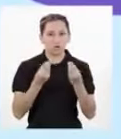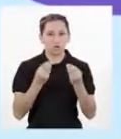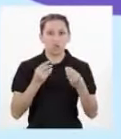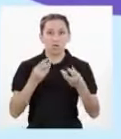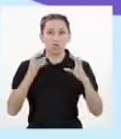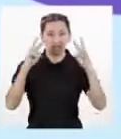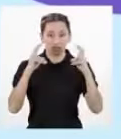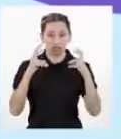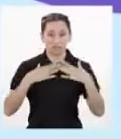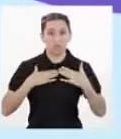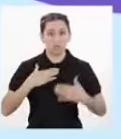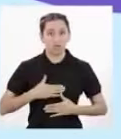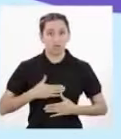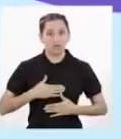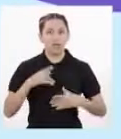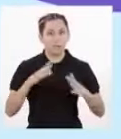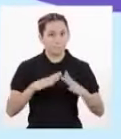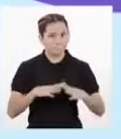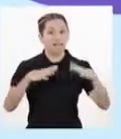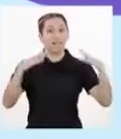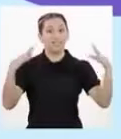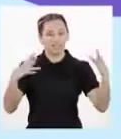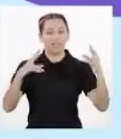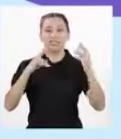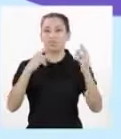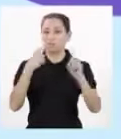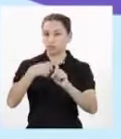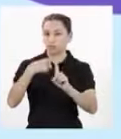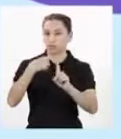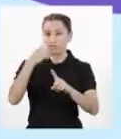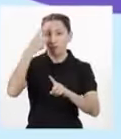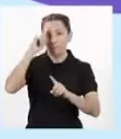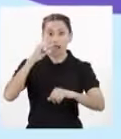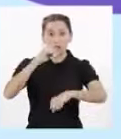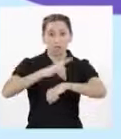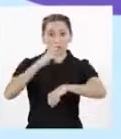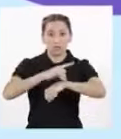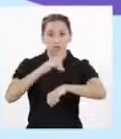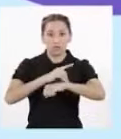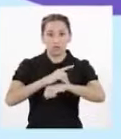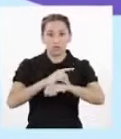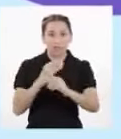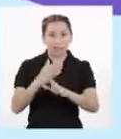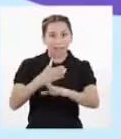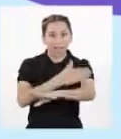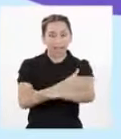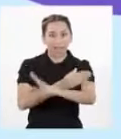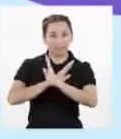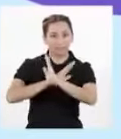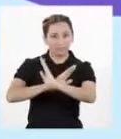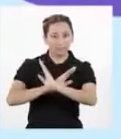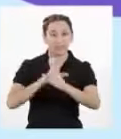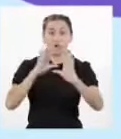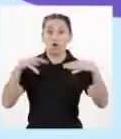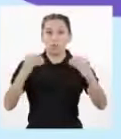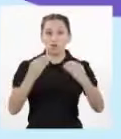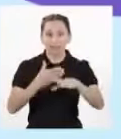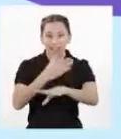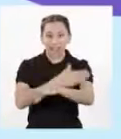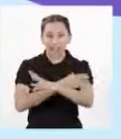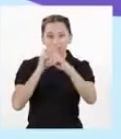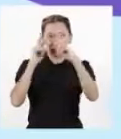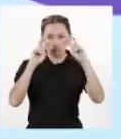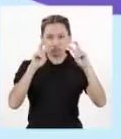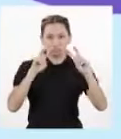del genoma humano va a ser bastante positivo para la medicina preventiva Ya que gracias al descubrimiento de nuestro genoma